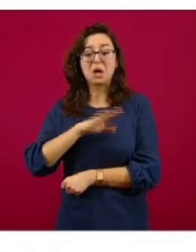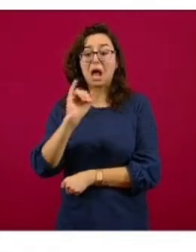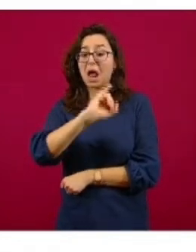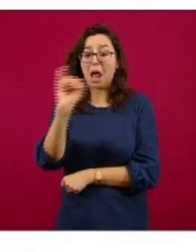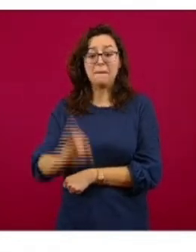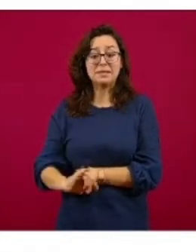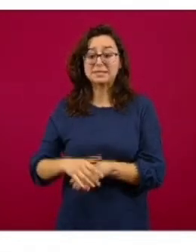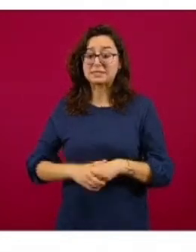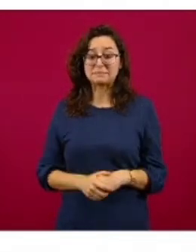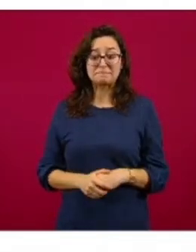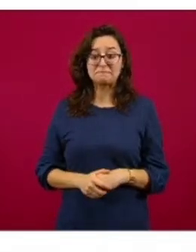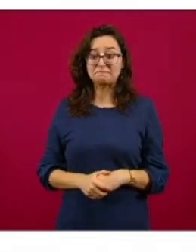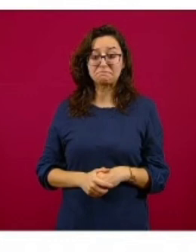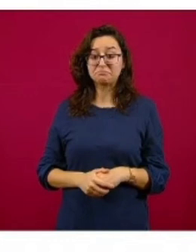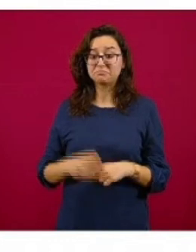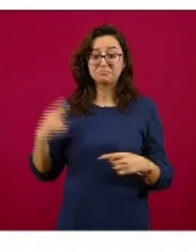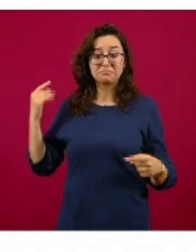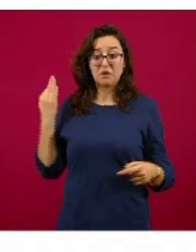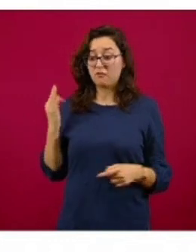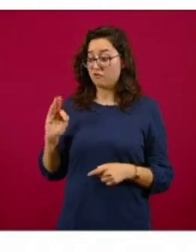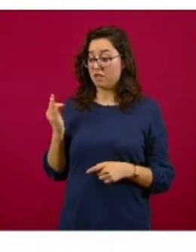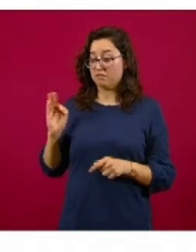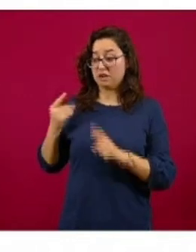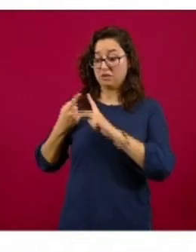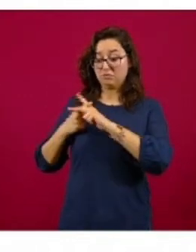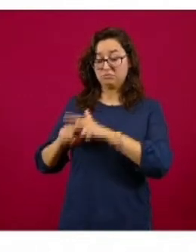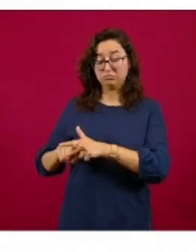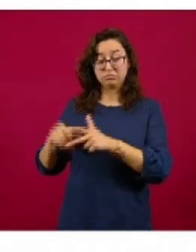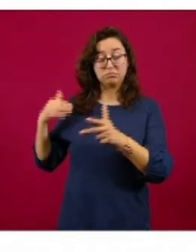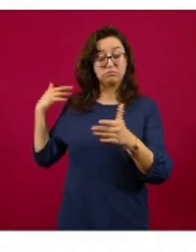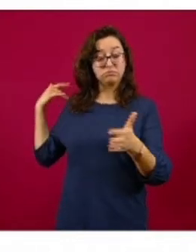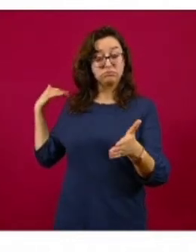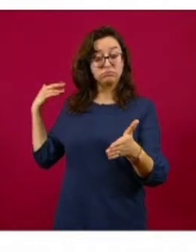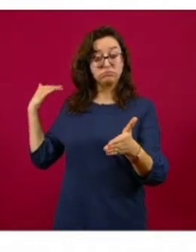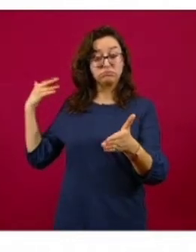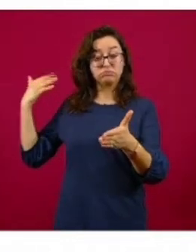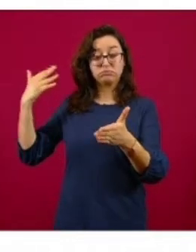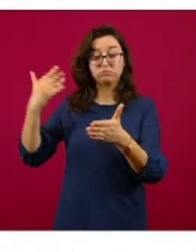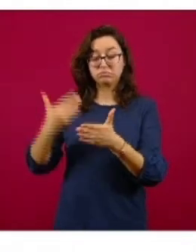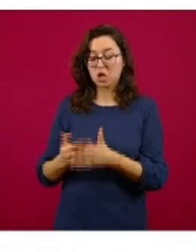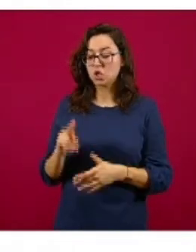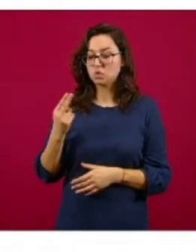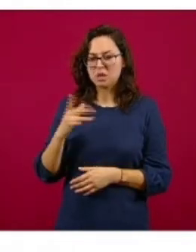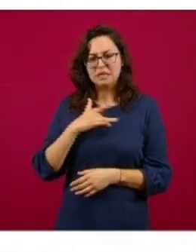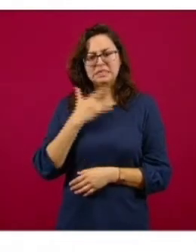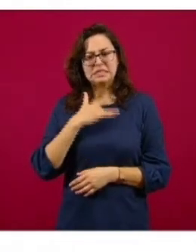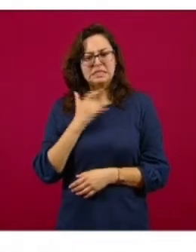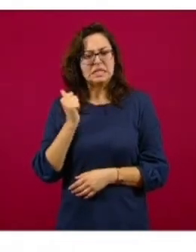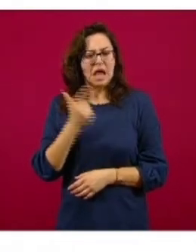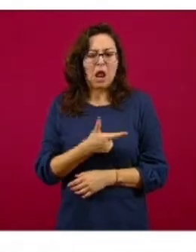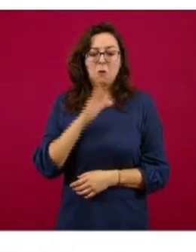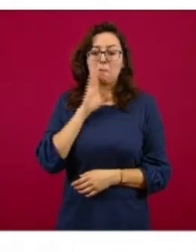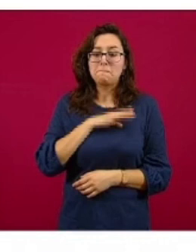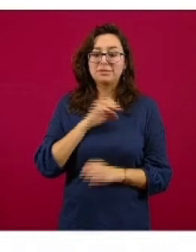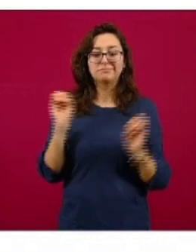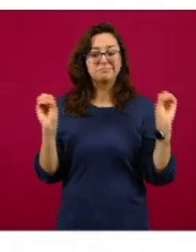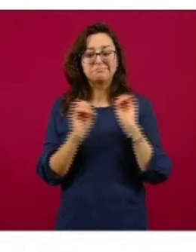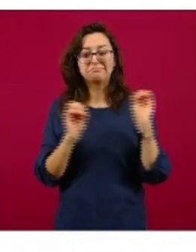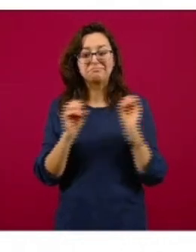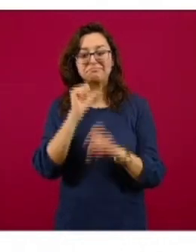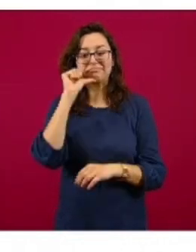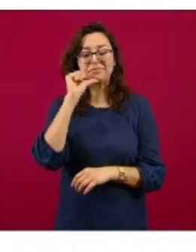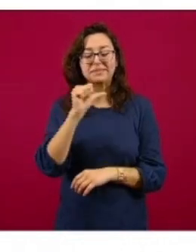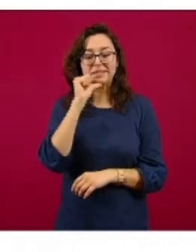Durante todo el periodo, desde febrero, finales de febrero hasta la fecha de la encuesta, no tuvieron síntomas.